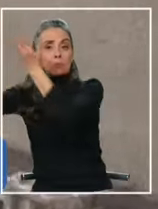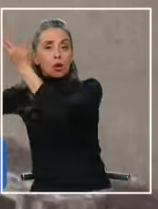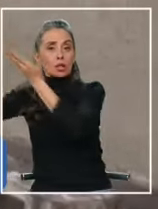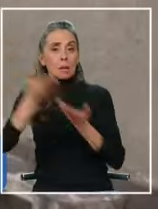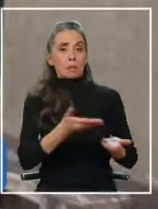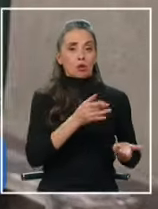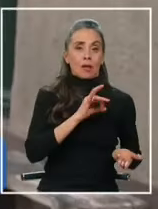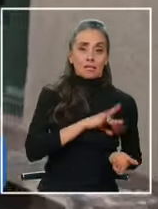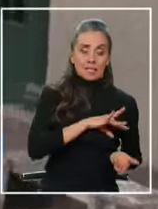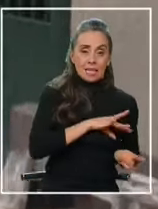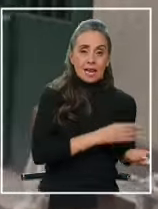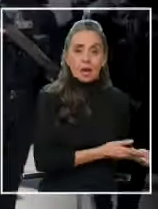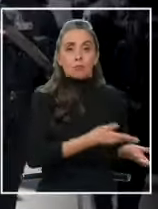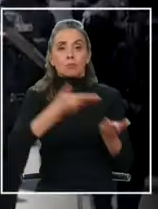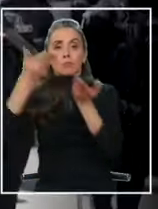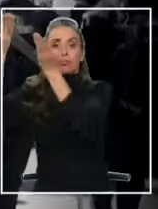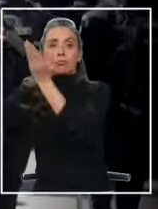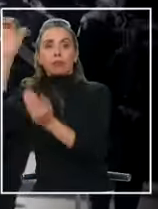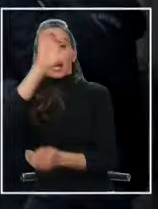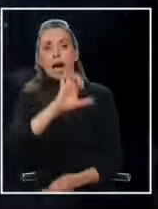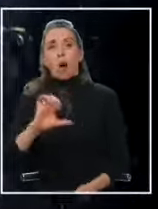droga desde Chile hacia Europa